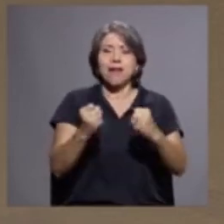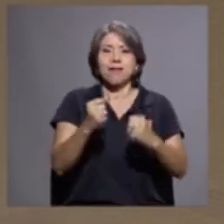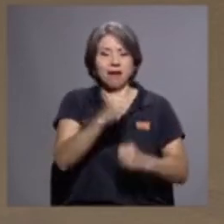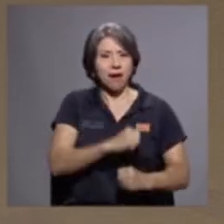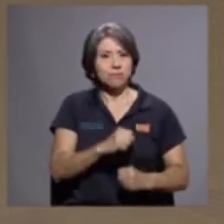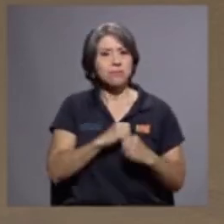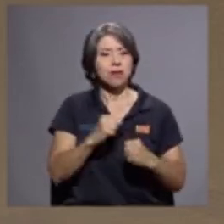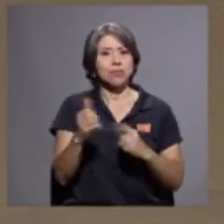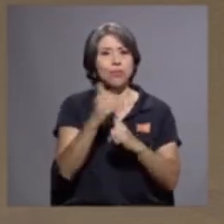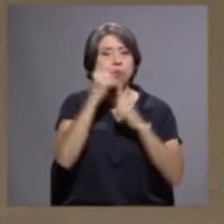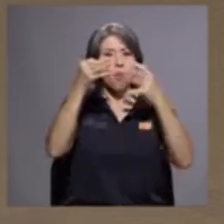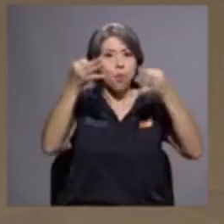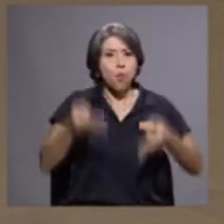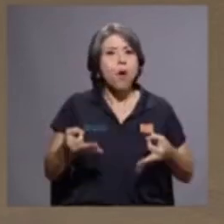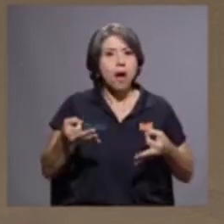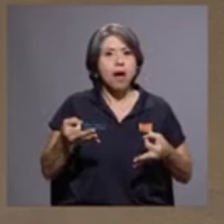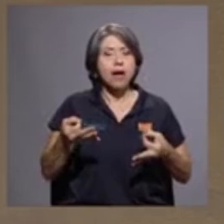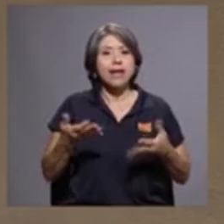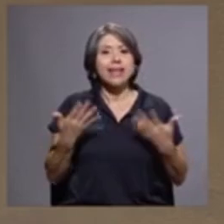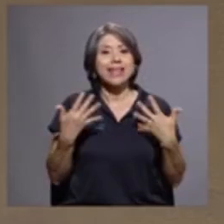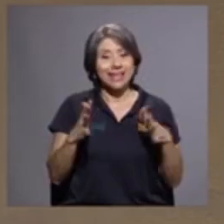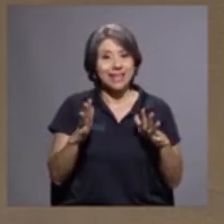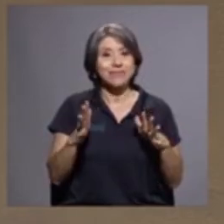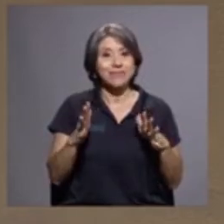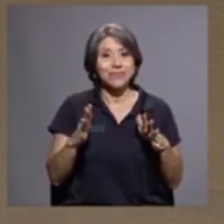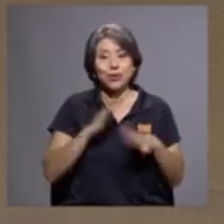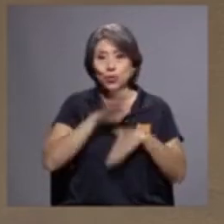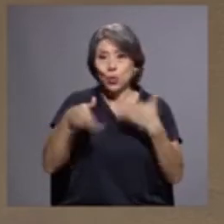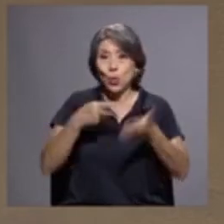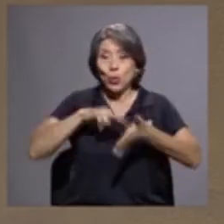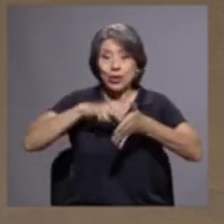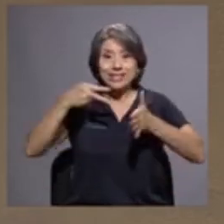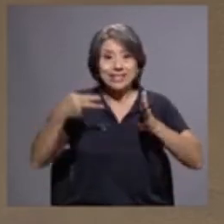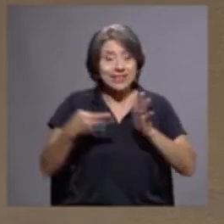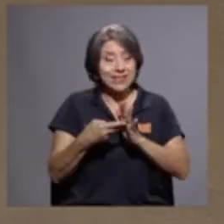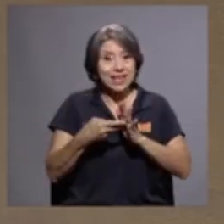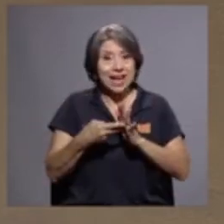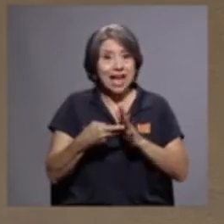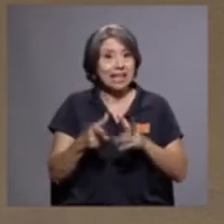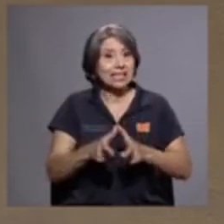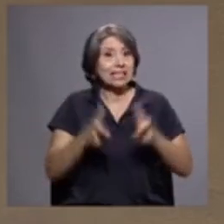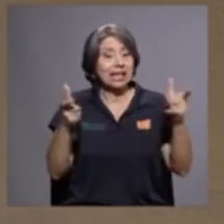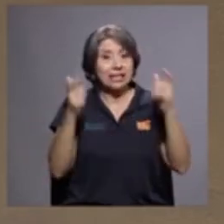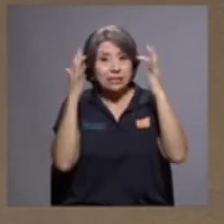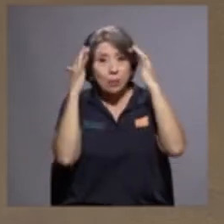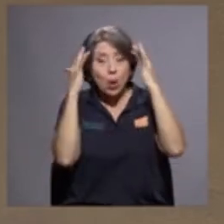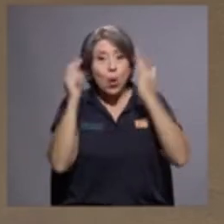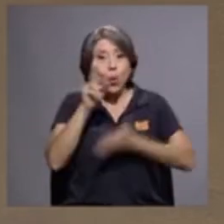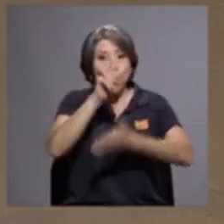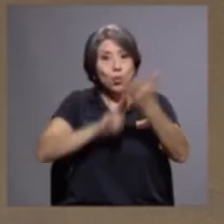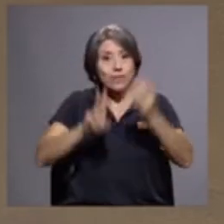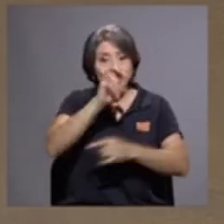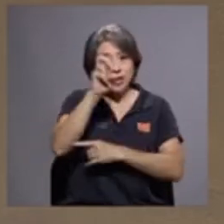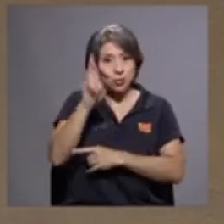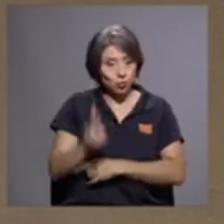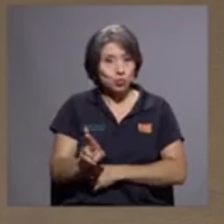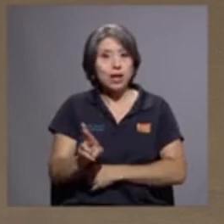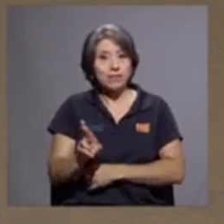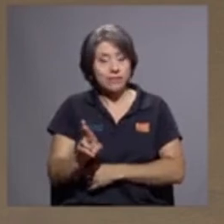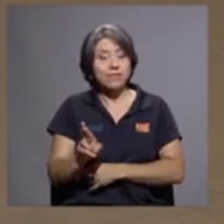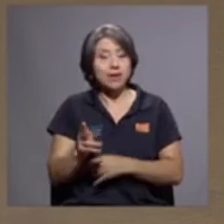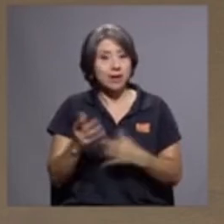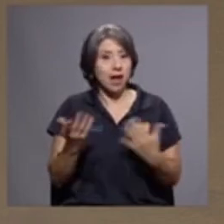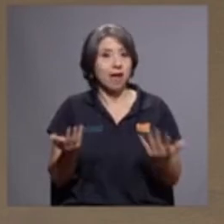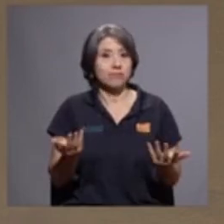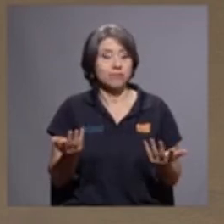tomar decisiones y que en todo el ámbito de lo que significa las grandes preocupaciones que tenemos de la Universidad de Costa Rica han llevado, de